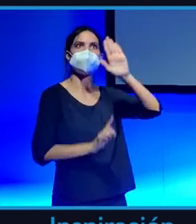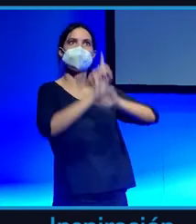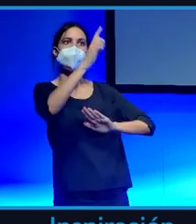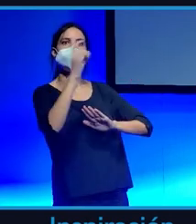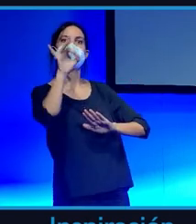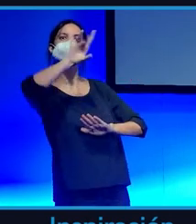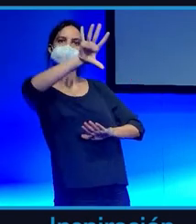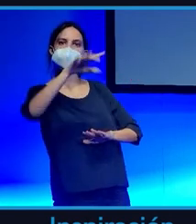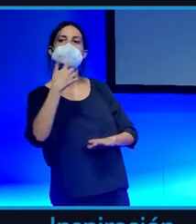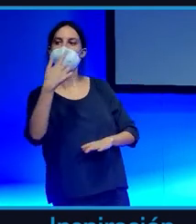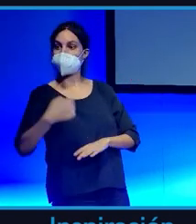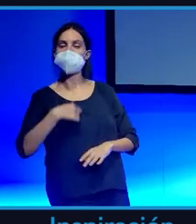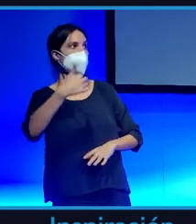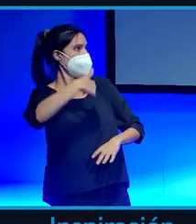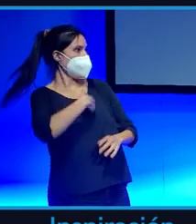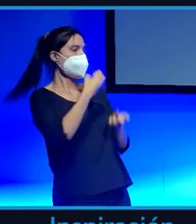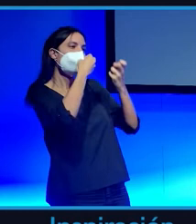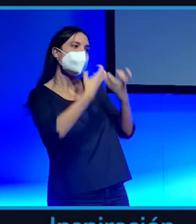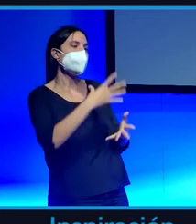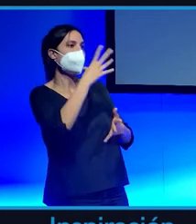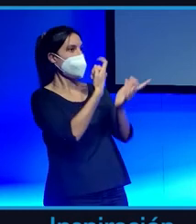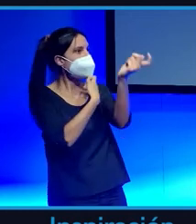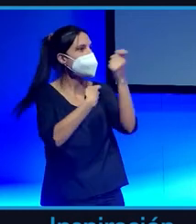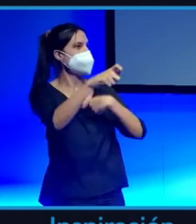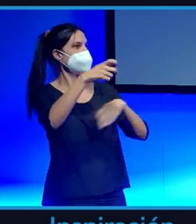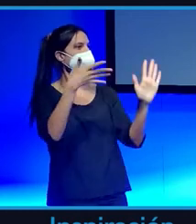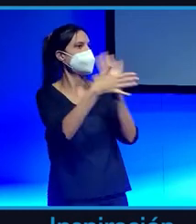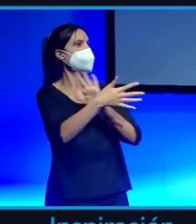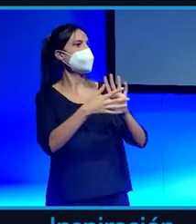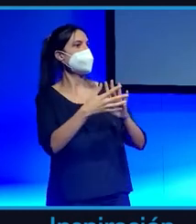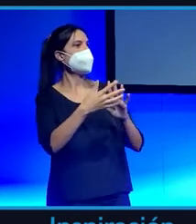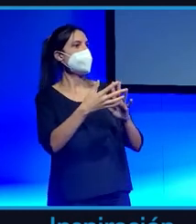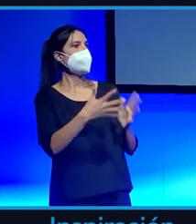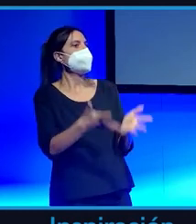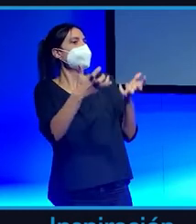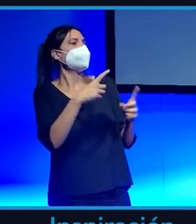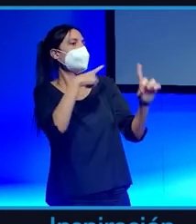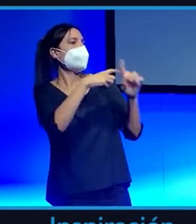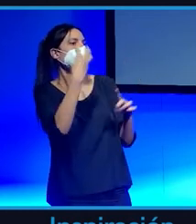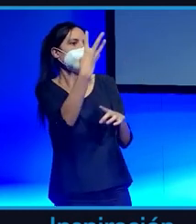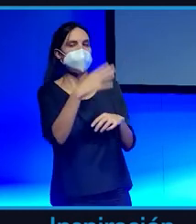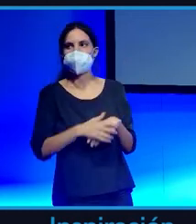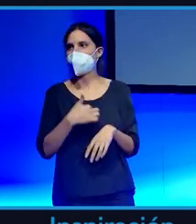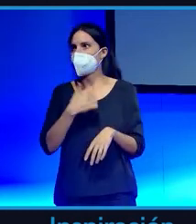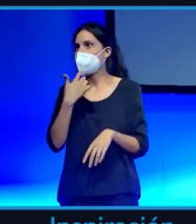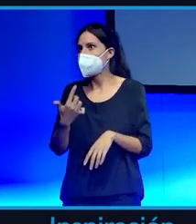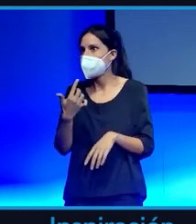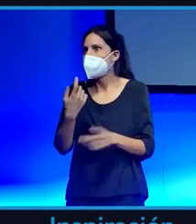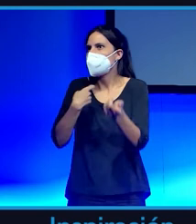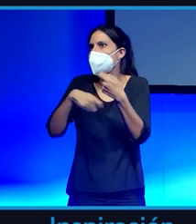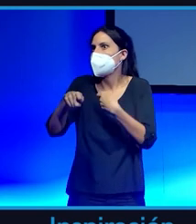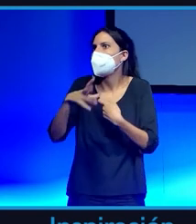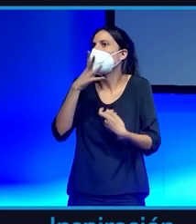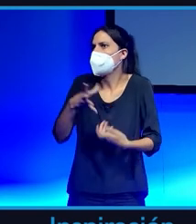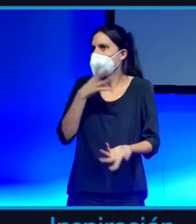Bitcoin a 15.000, he multiplicado por 3 y le digo pero, ¿quién te dicho que vendas? Yo te dije que está muy bien